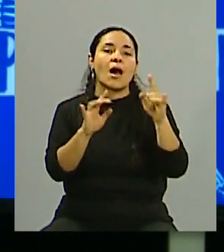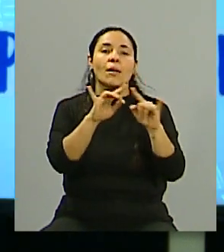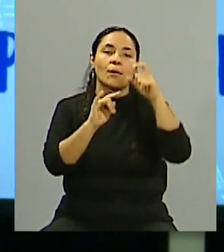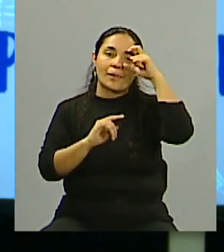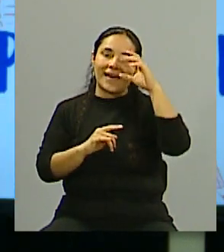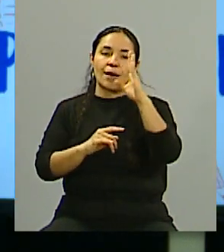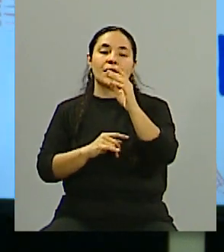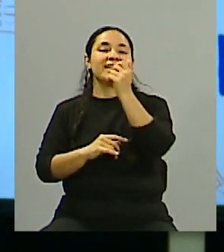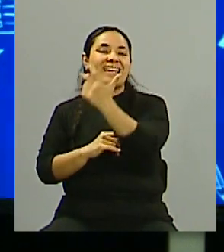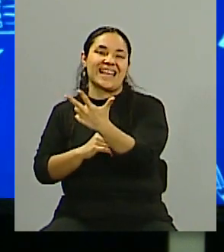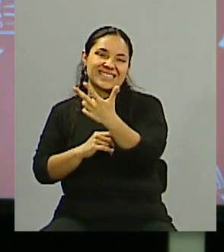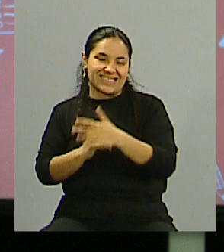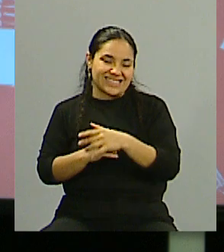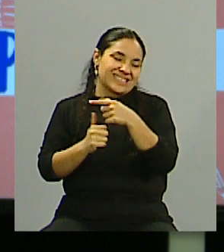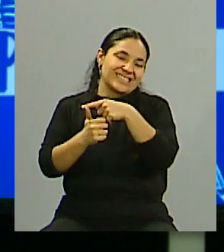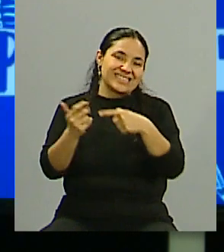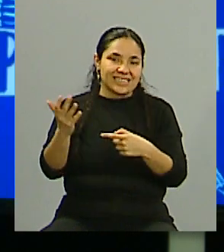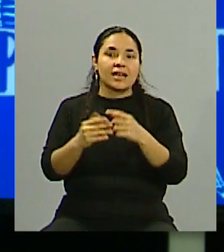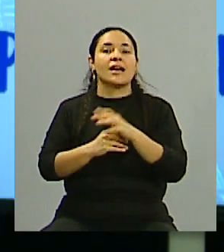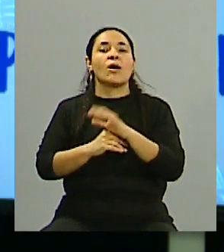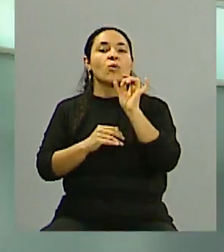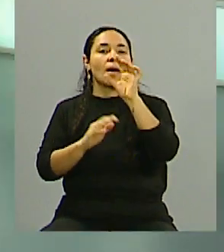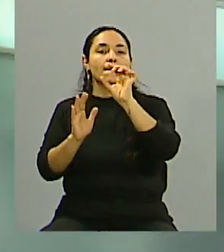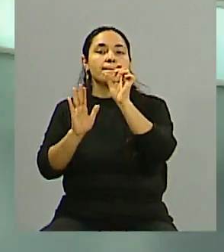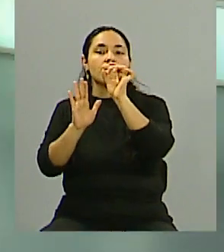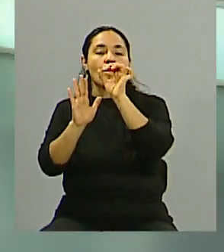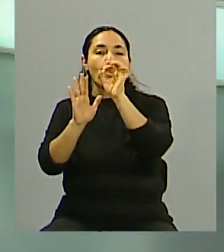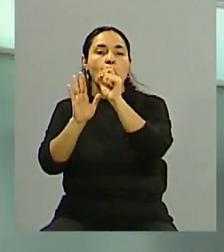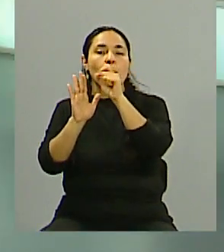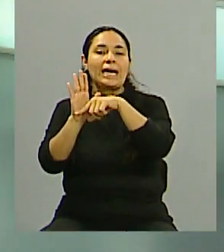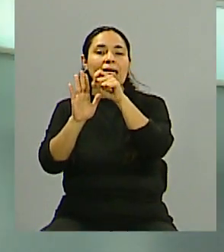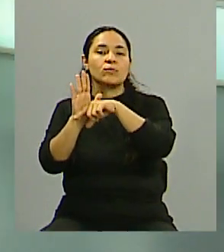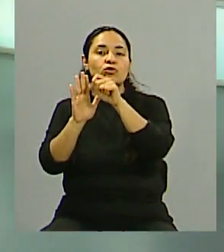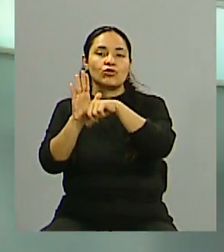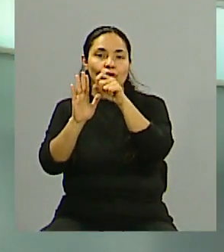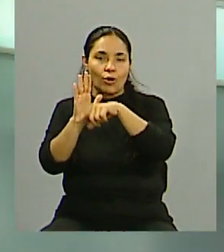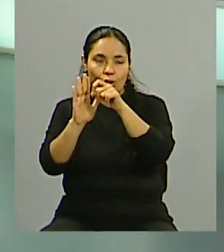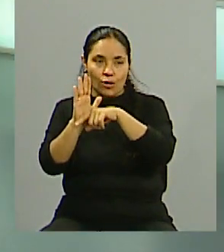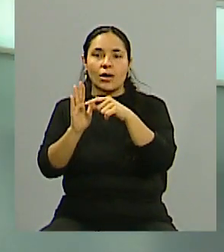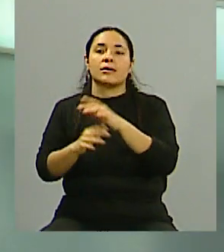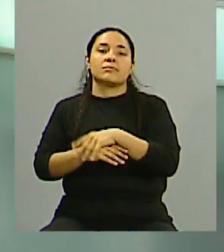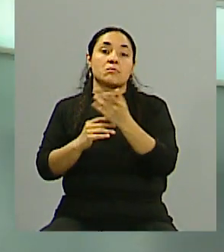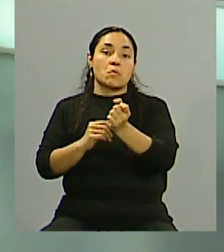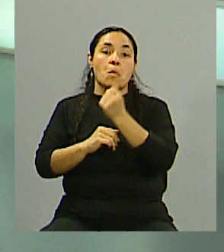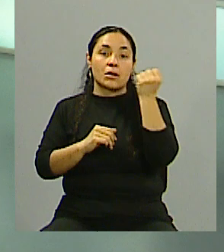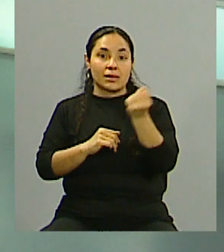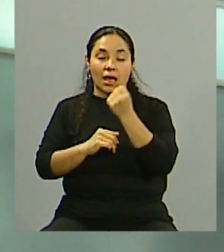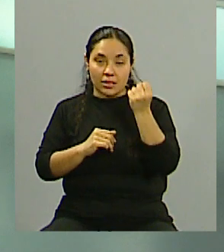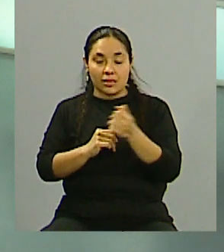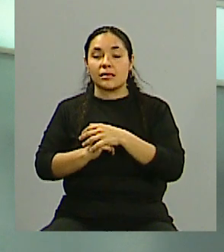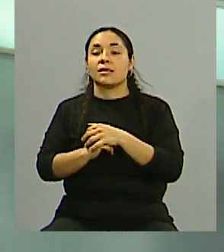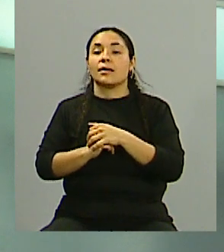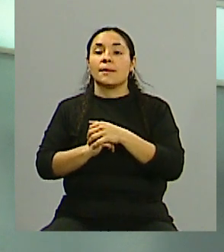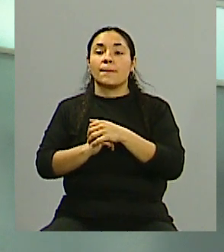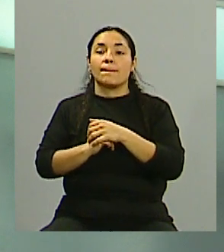tema, todo el mundo cripto. Que no es solo cripto vintage económico, es otra cosa mucho más importante. Que no tiene que